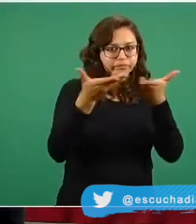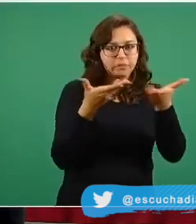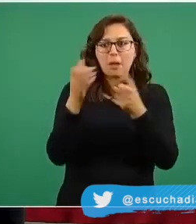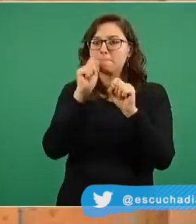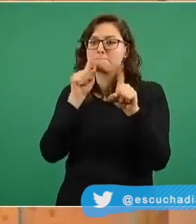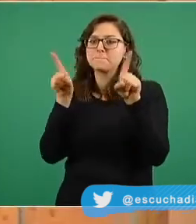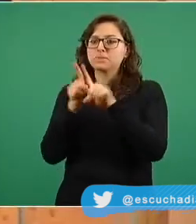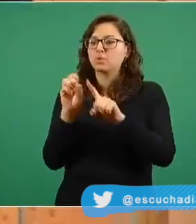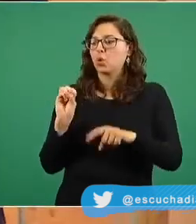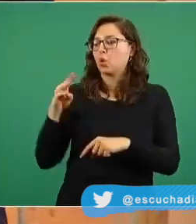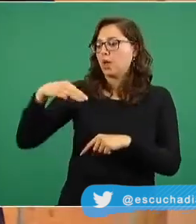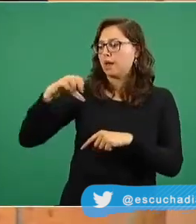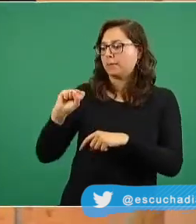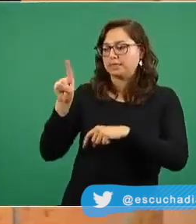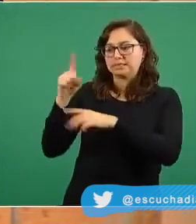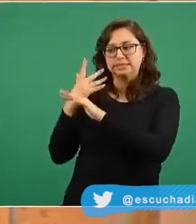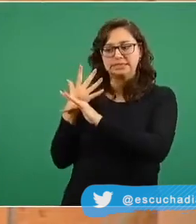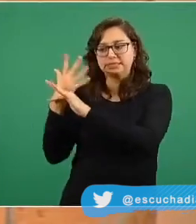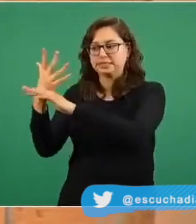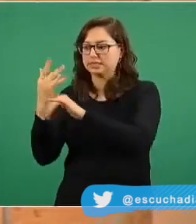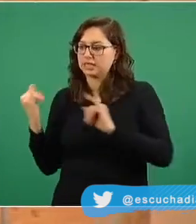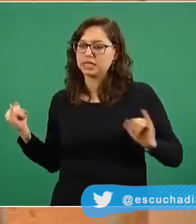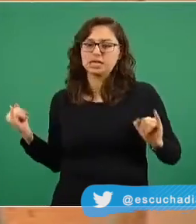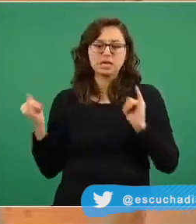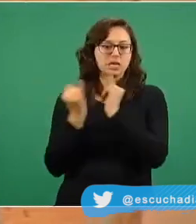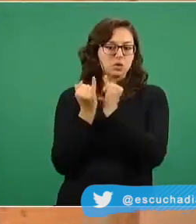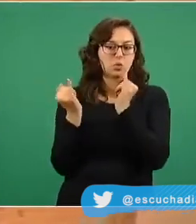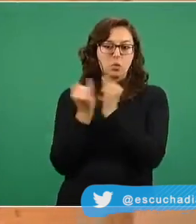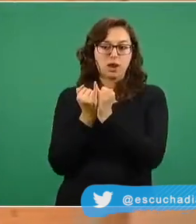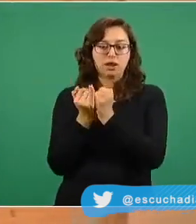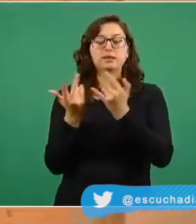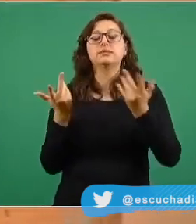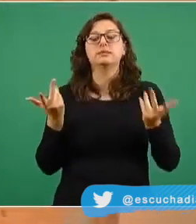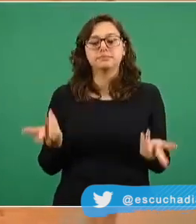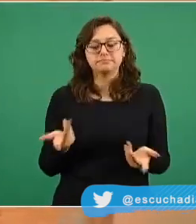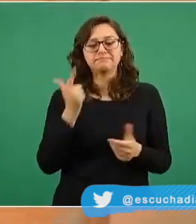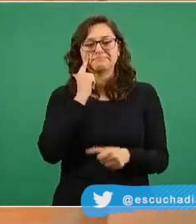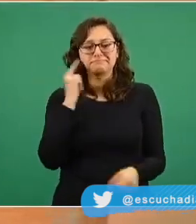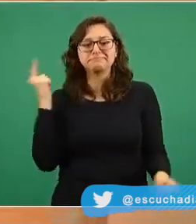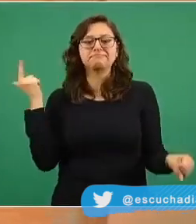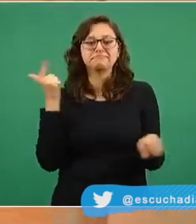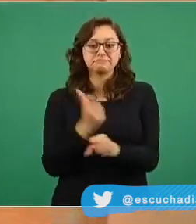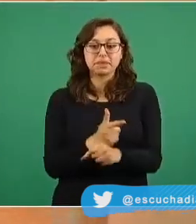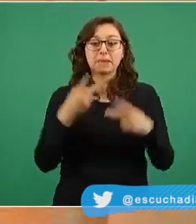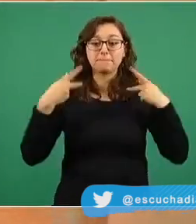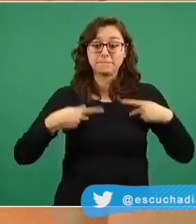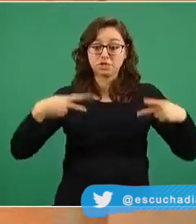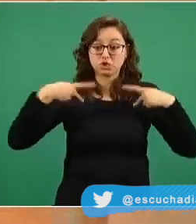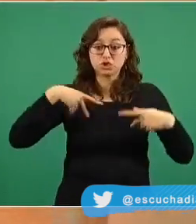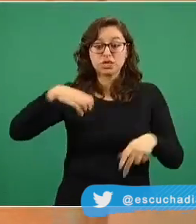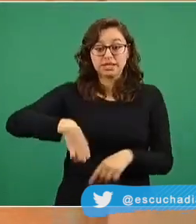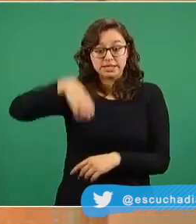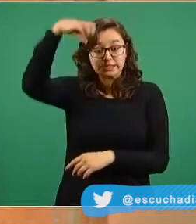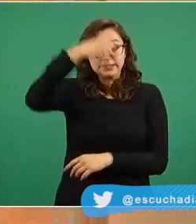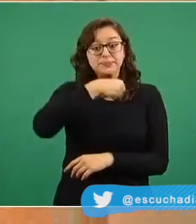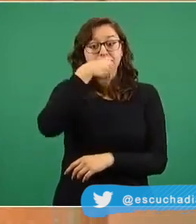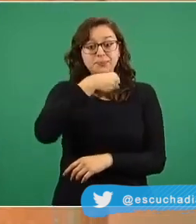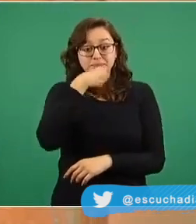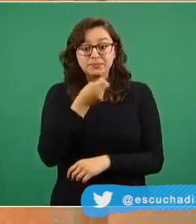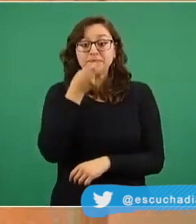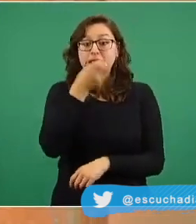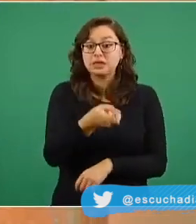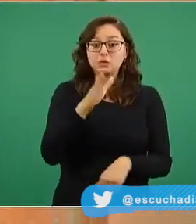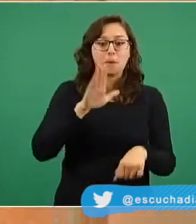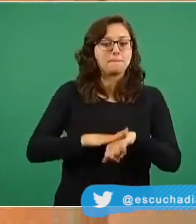organización mundial de la salud tenemos que la edad la edad de la personas es el criterio principal